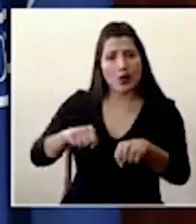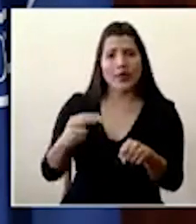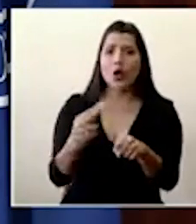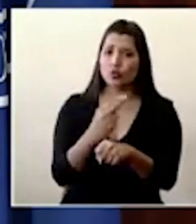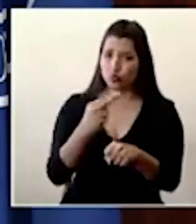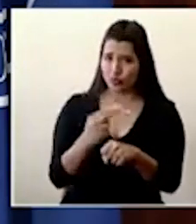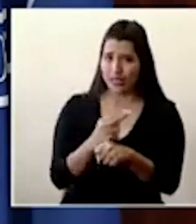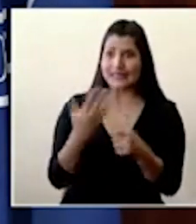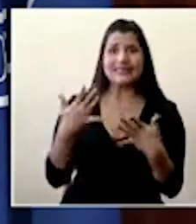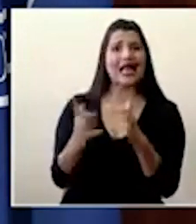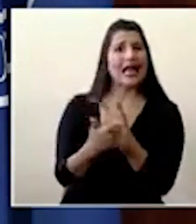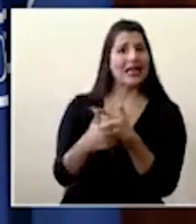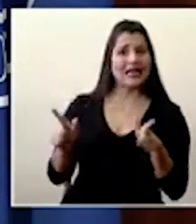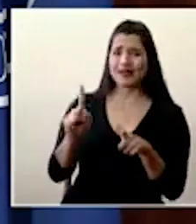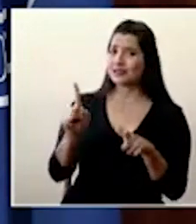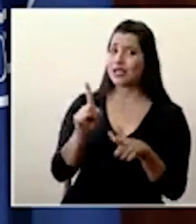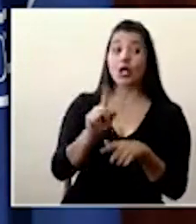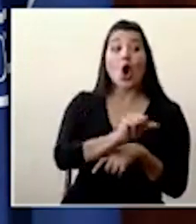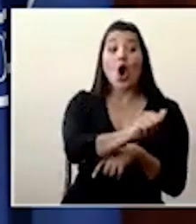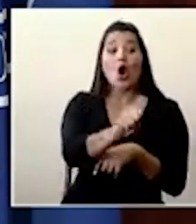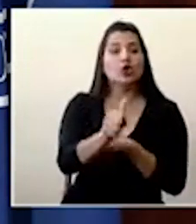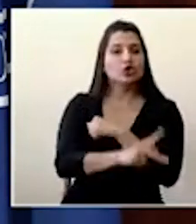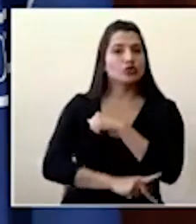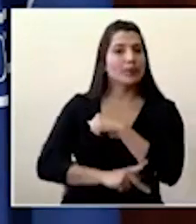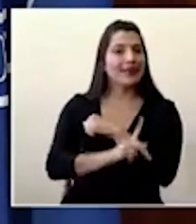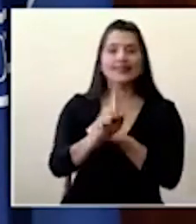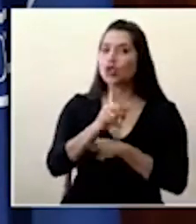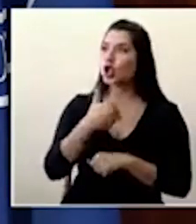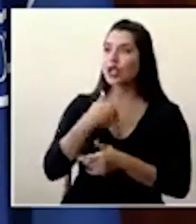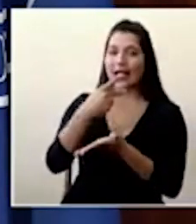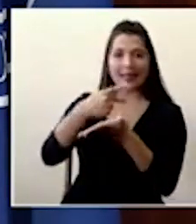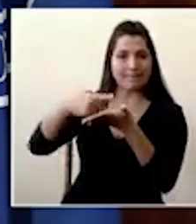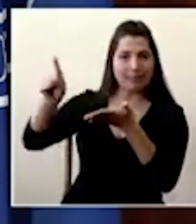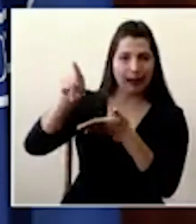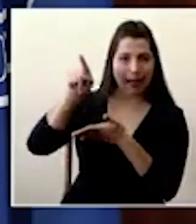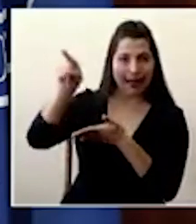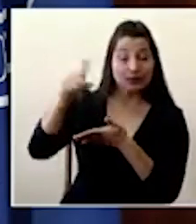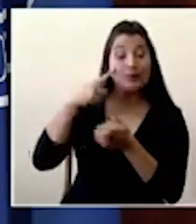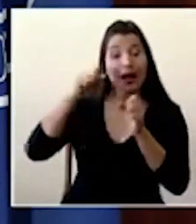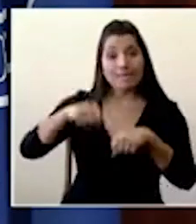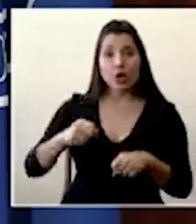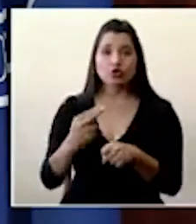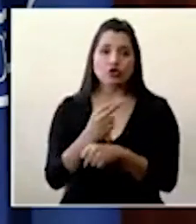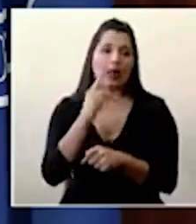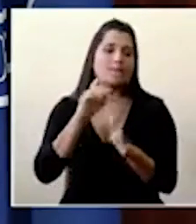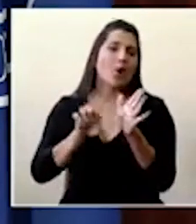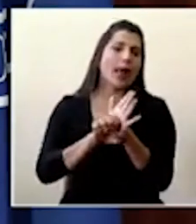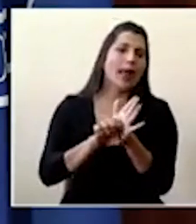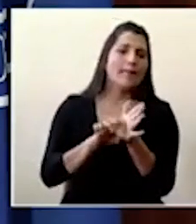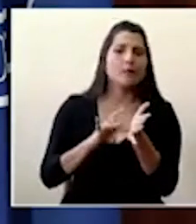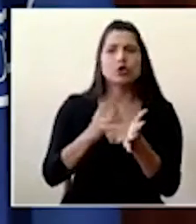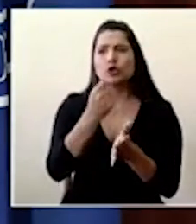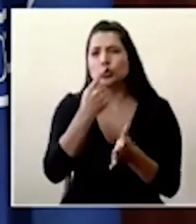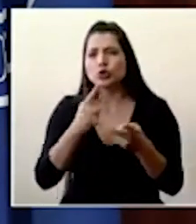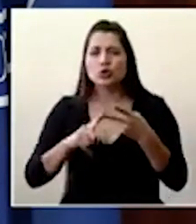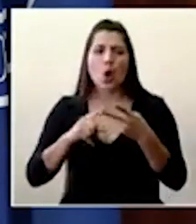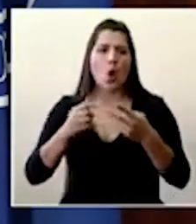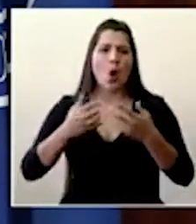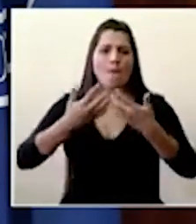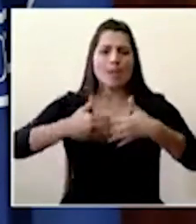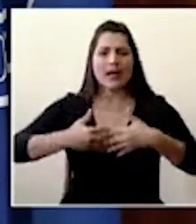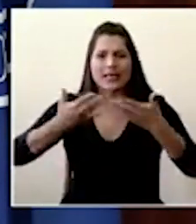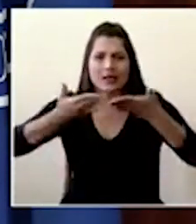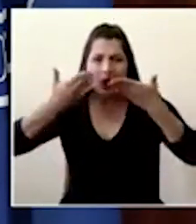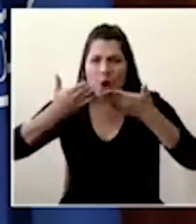patentes ya liberadas para fabricar o producir, por ejemplo, medicamentos, respiradores, cualquier tecnología que sea de